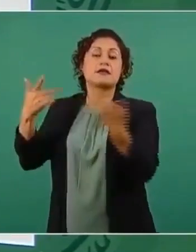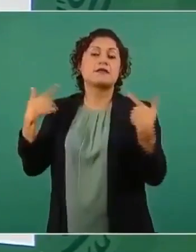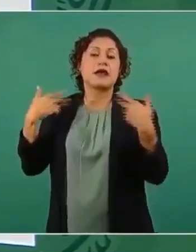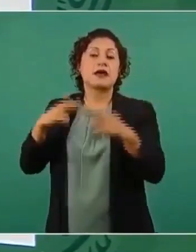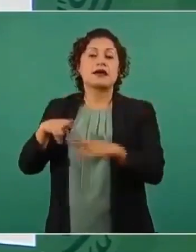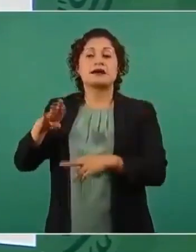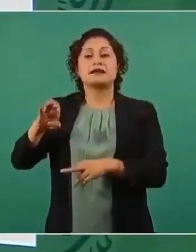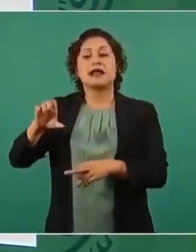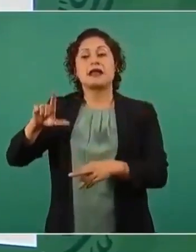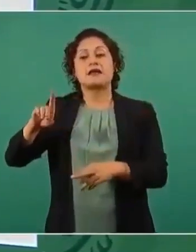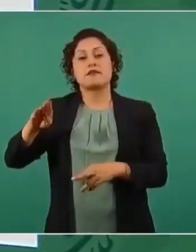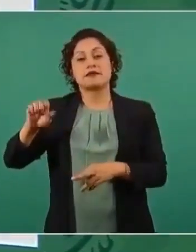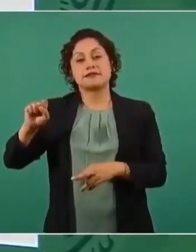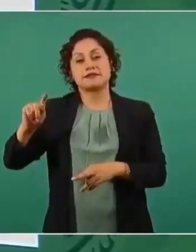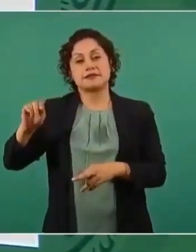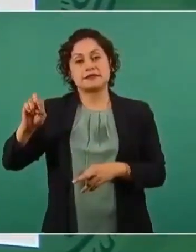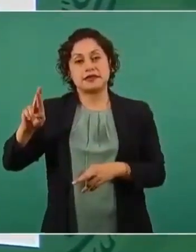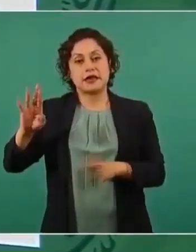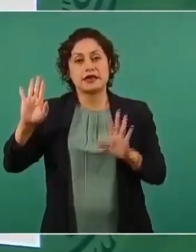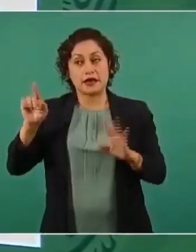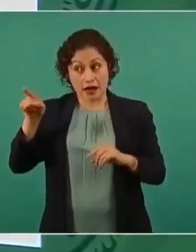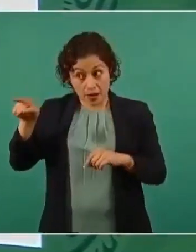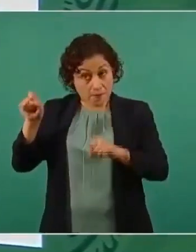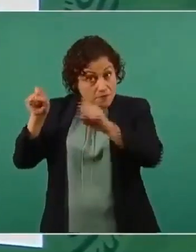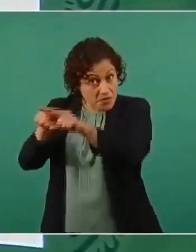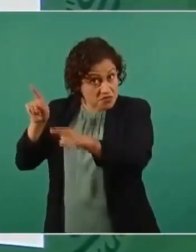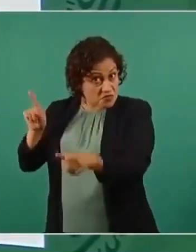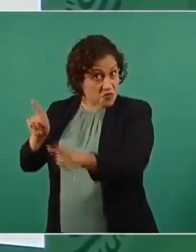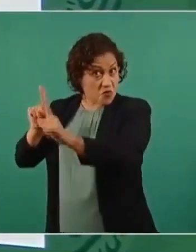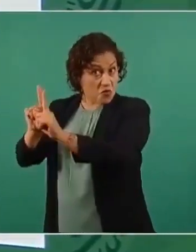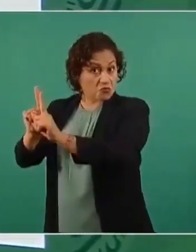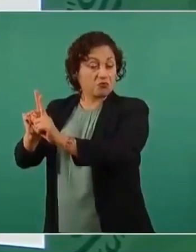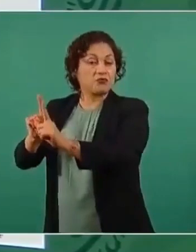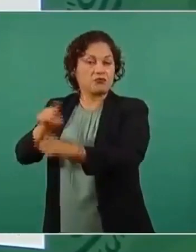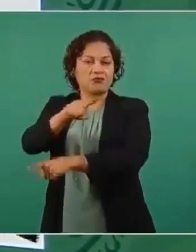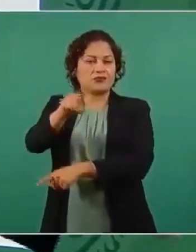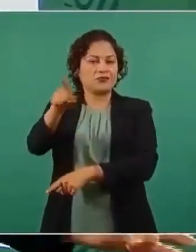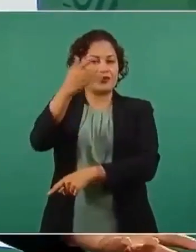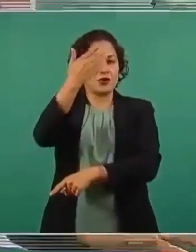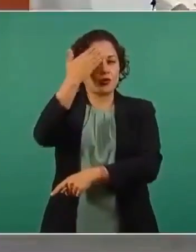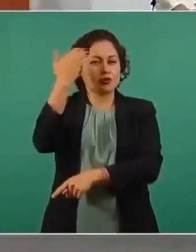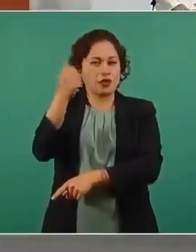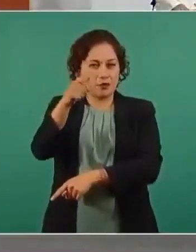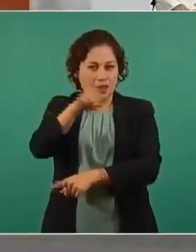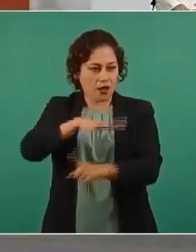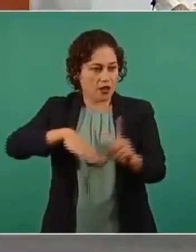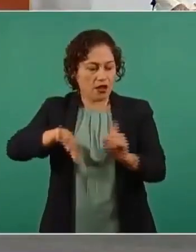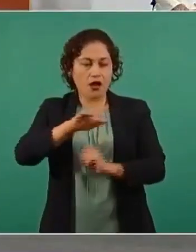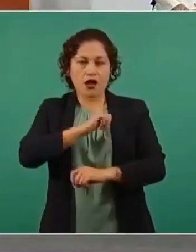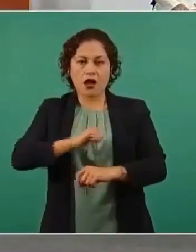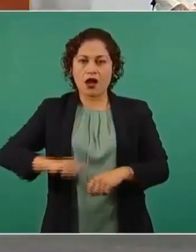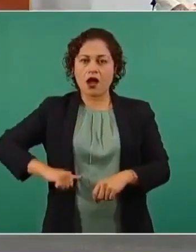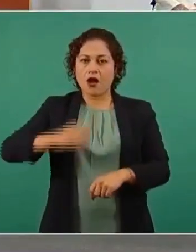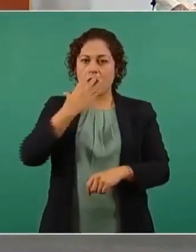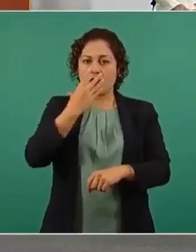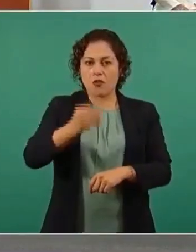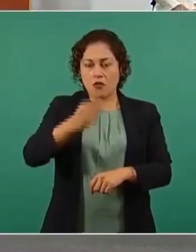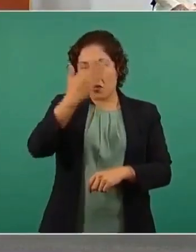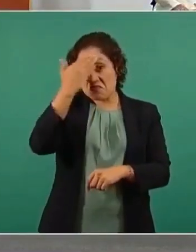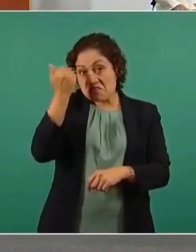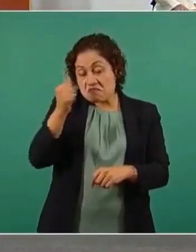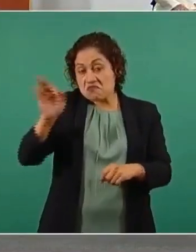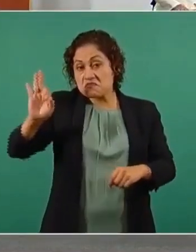no lo saben en Coyoacán. Porque antes no se sabía nada. A veces por eso yo tengo que